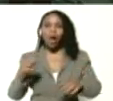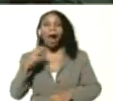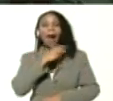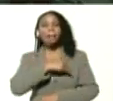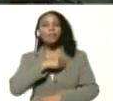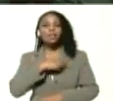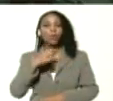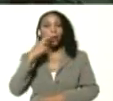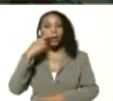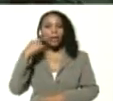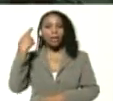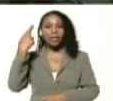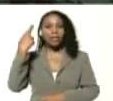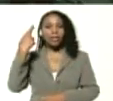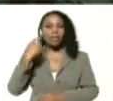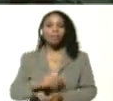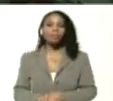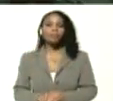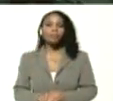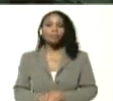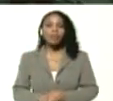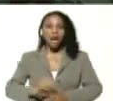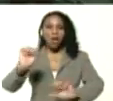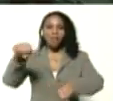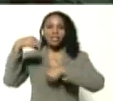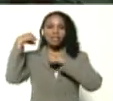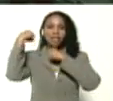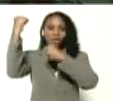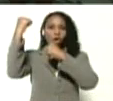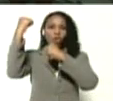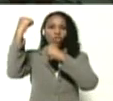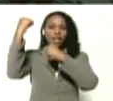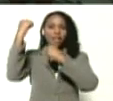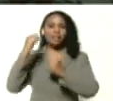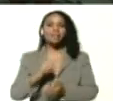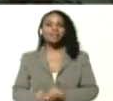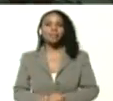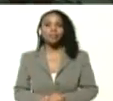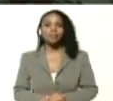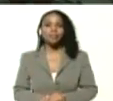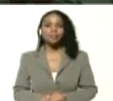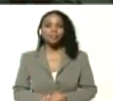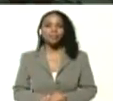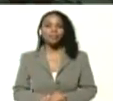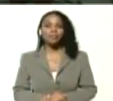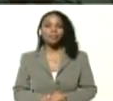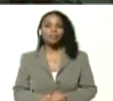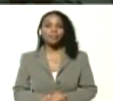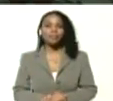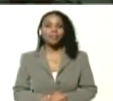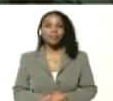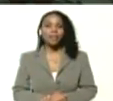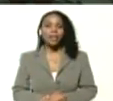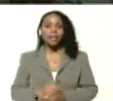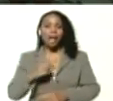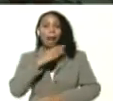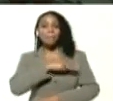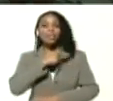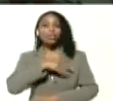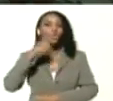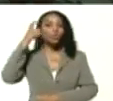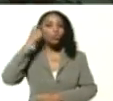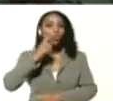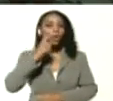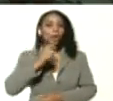Rivas a los vencedores y a las vencedoras y a la misión Sucre